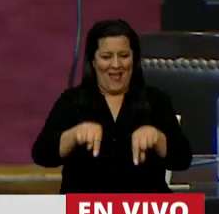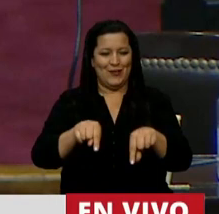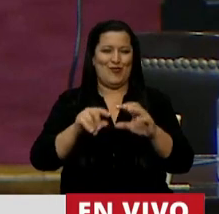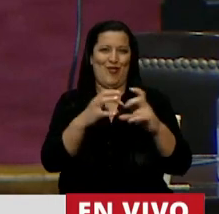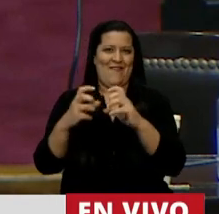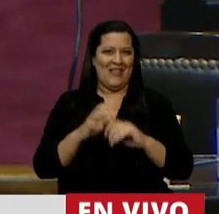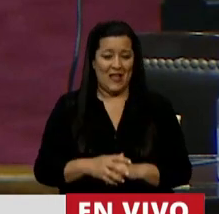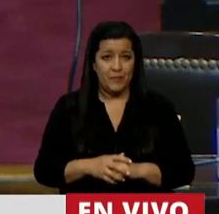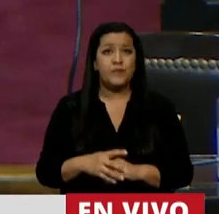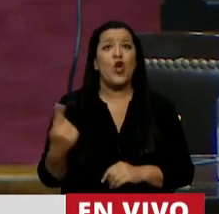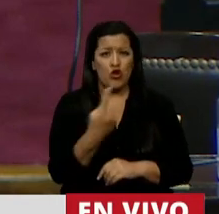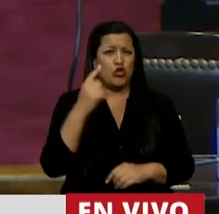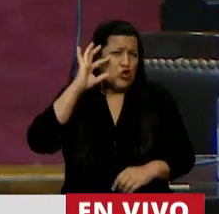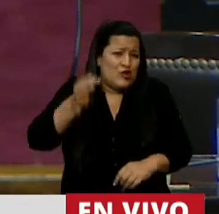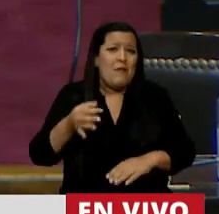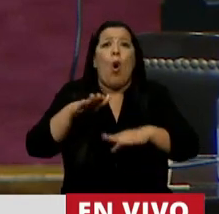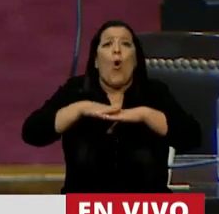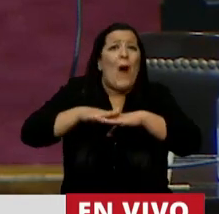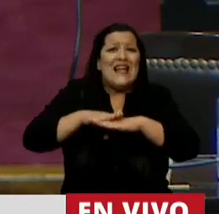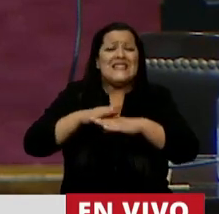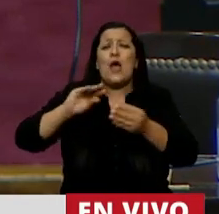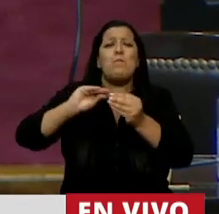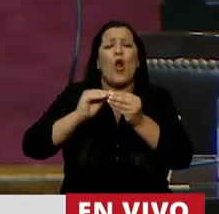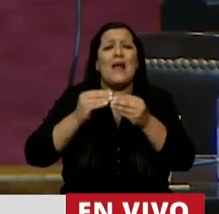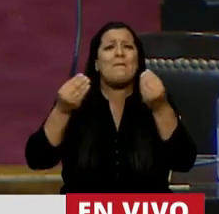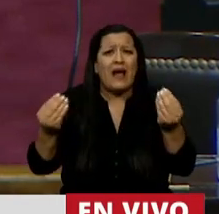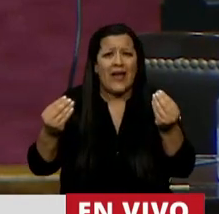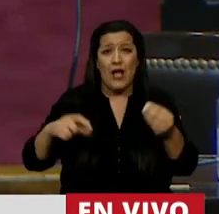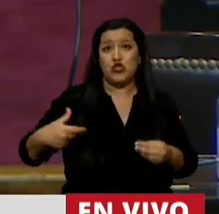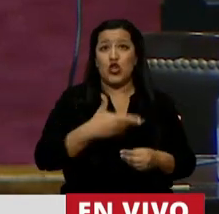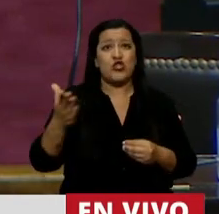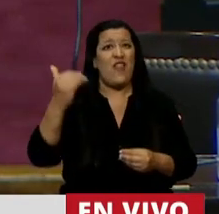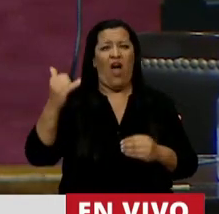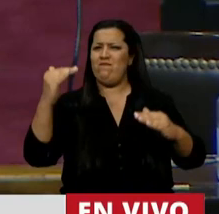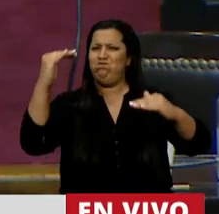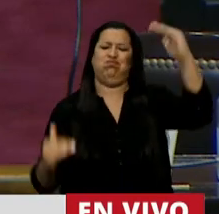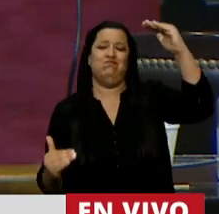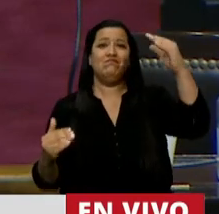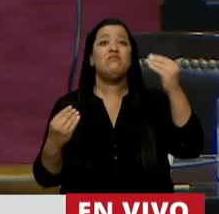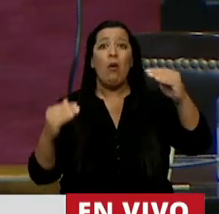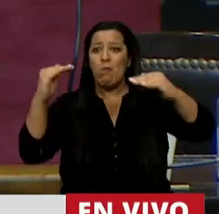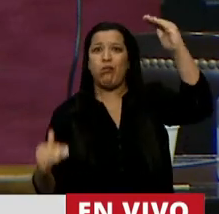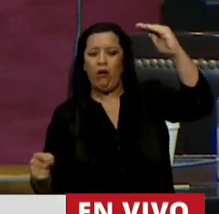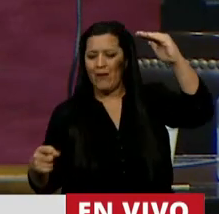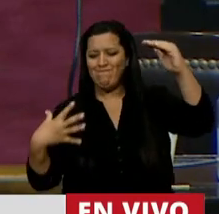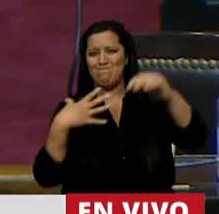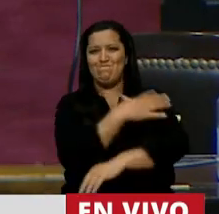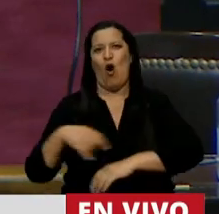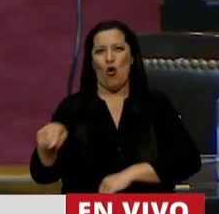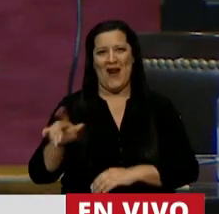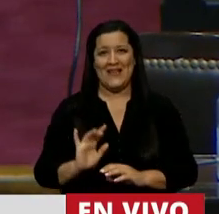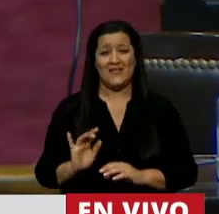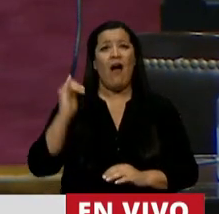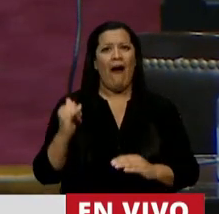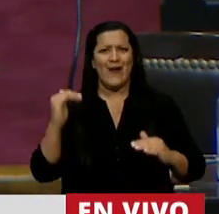Sabemos que uno de los problemas estructurales de nuestro país es la desigualdad social, la pobreza. Y eso hace que haya